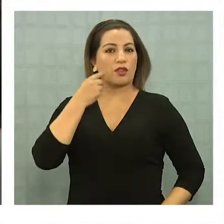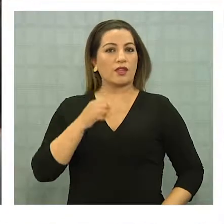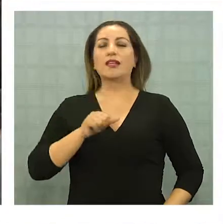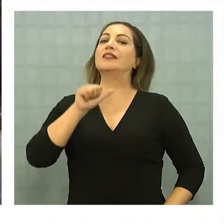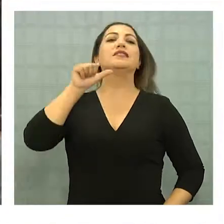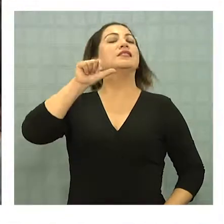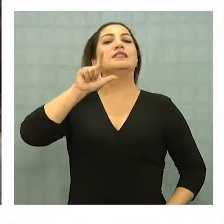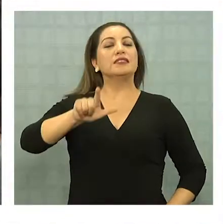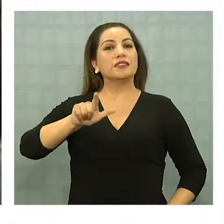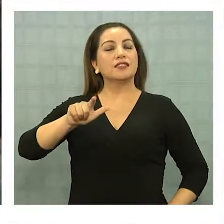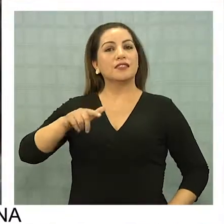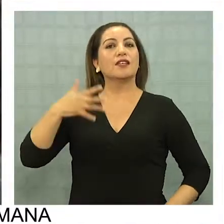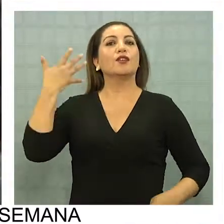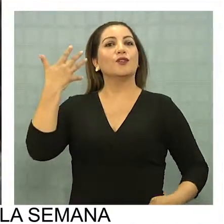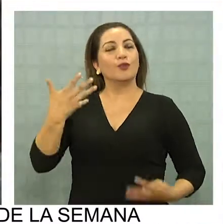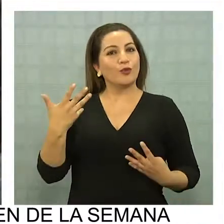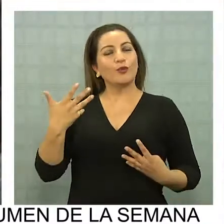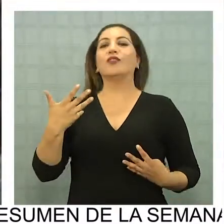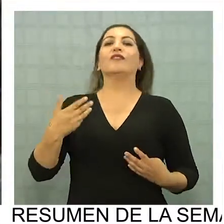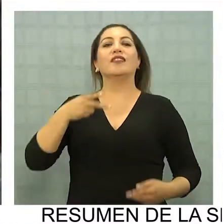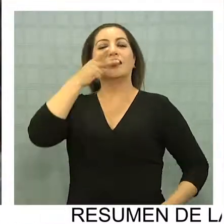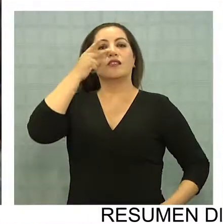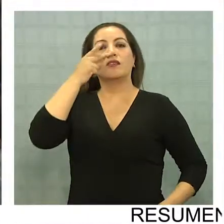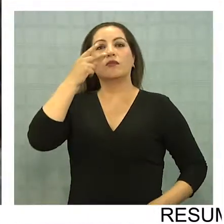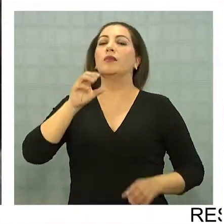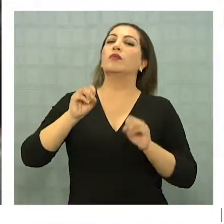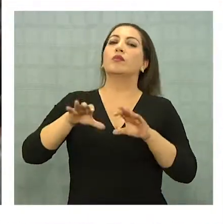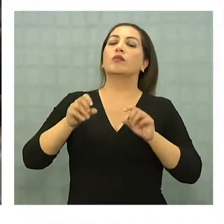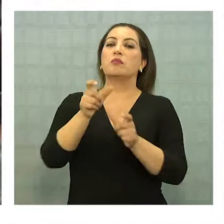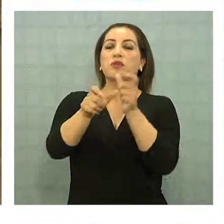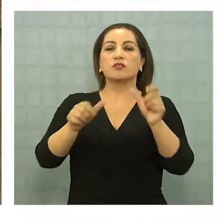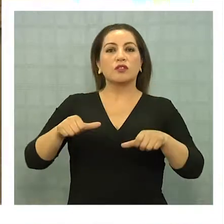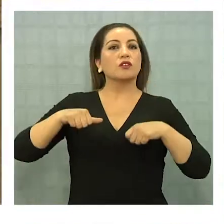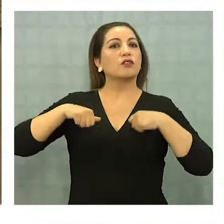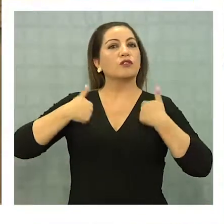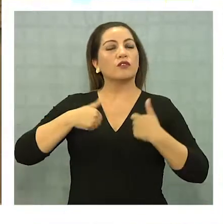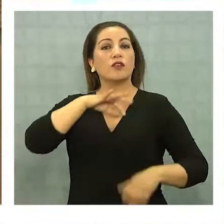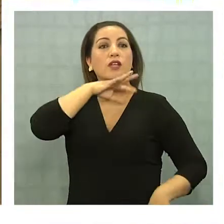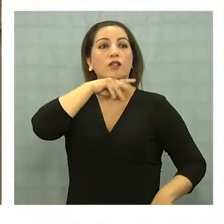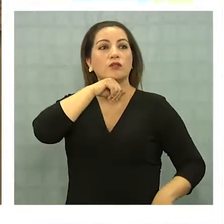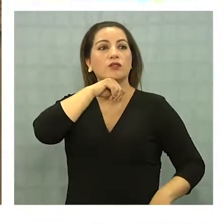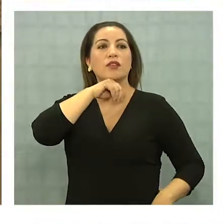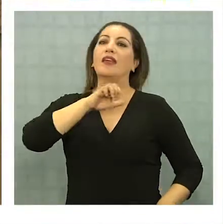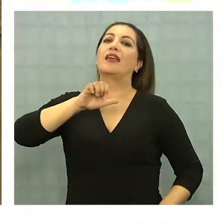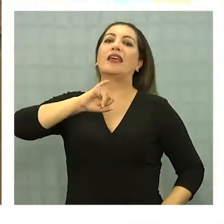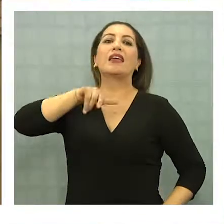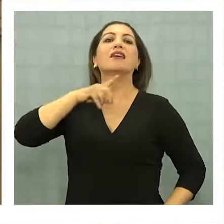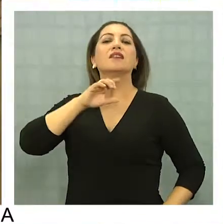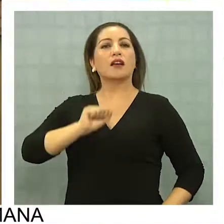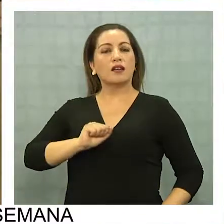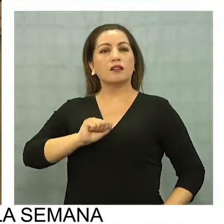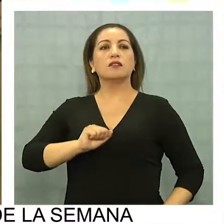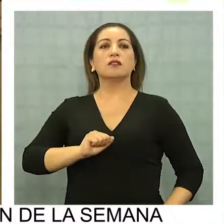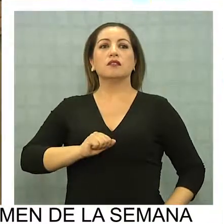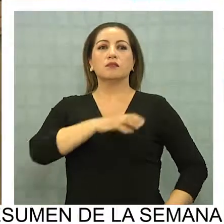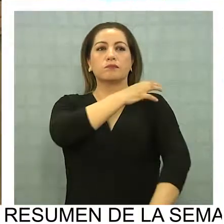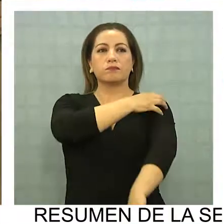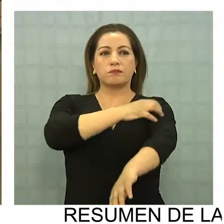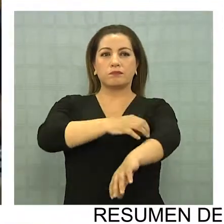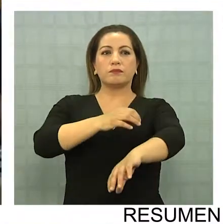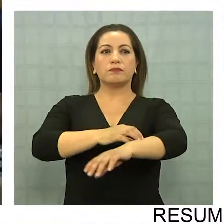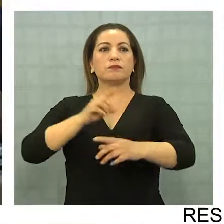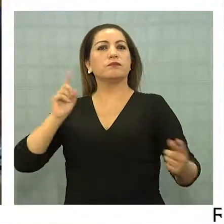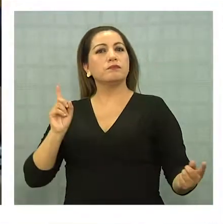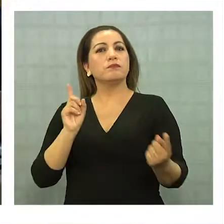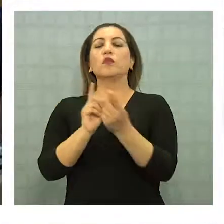Durante los días 7 y 9 de noviembre, educadores de personas jóvenes y adultas, EXPJA, provenientes de todas las regiones